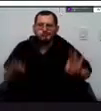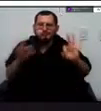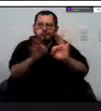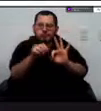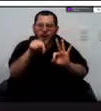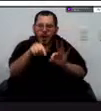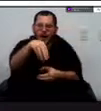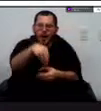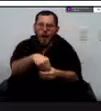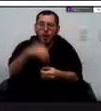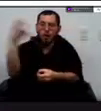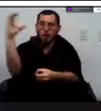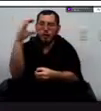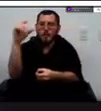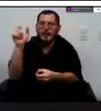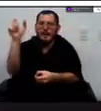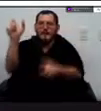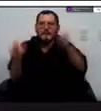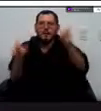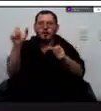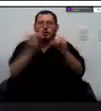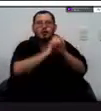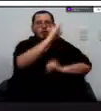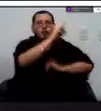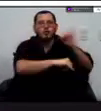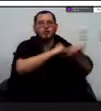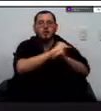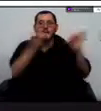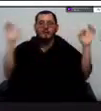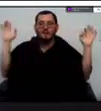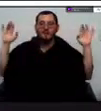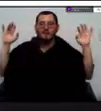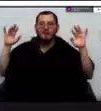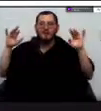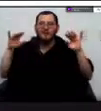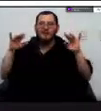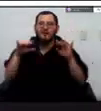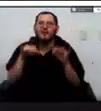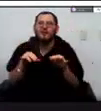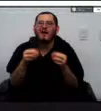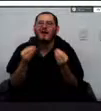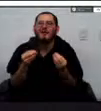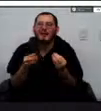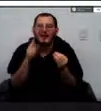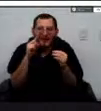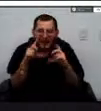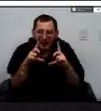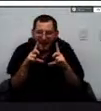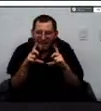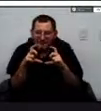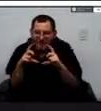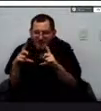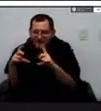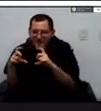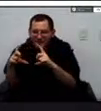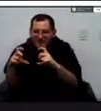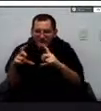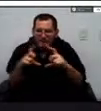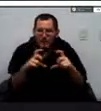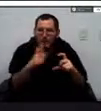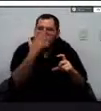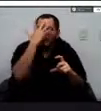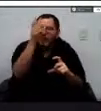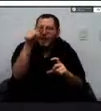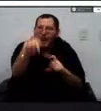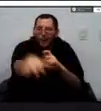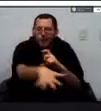país donde vienen muchos extranjeros específicamente a tomar las fotografías a una diversidad